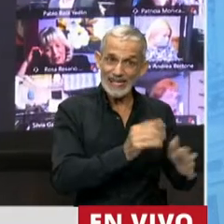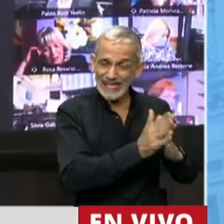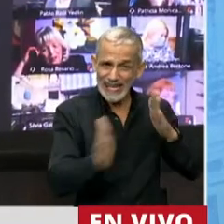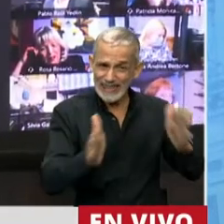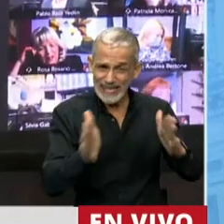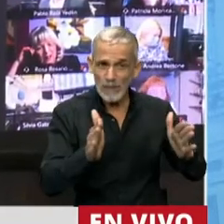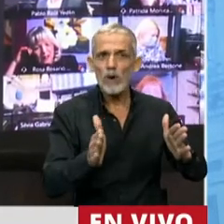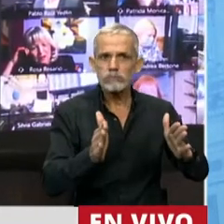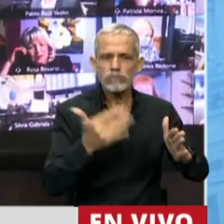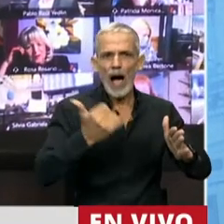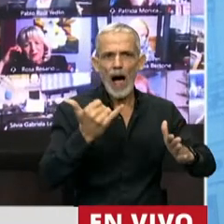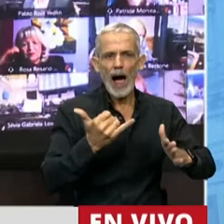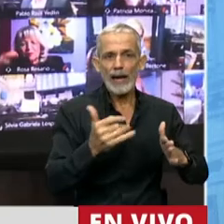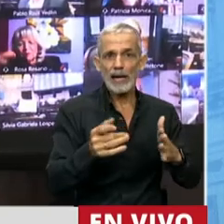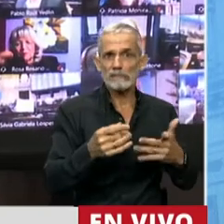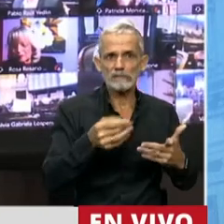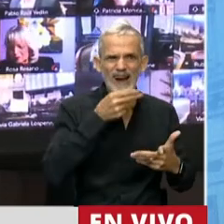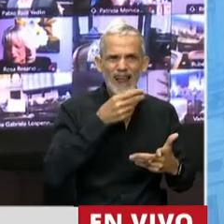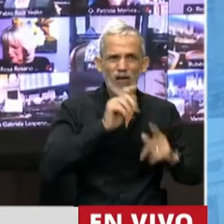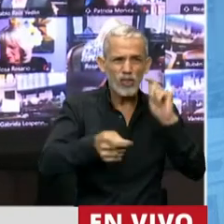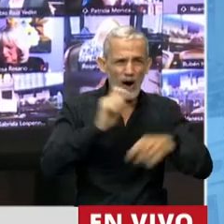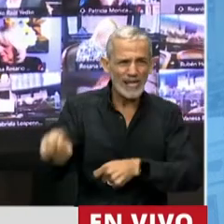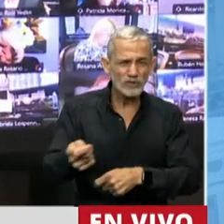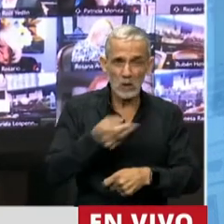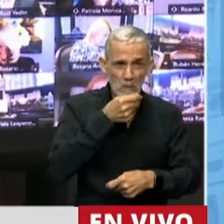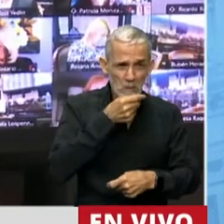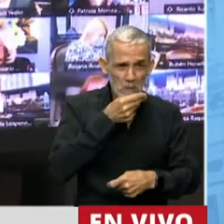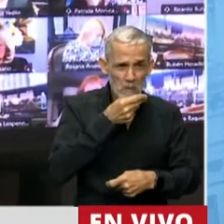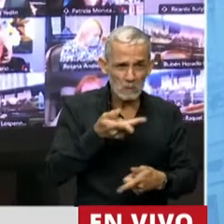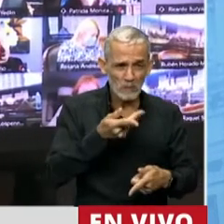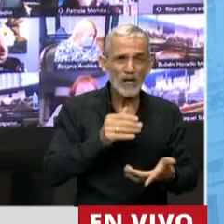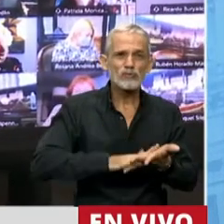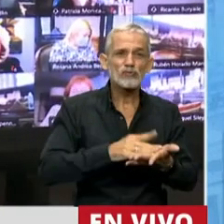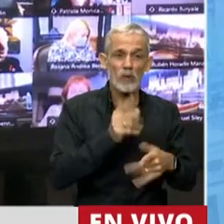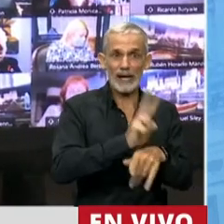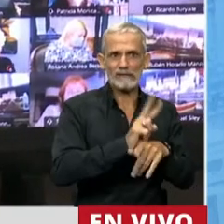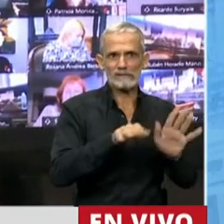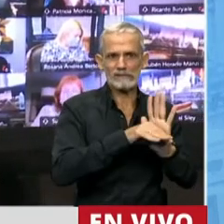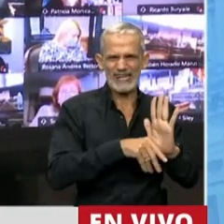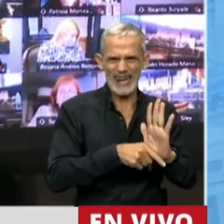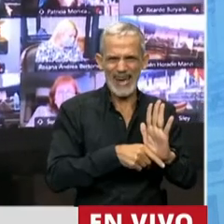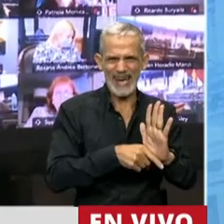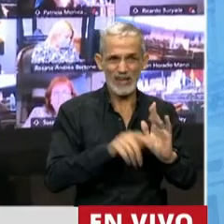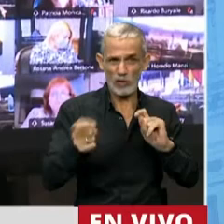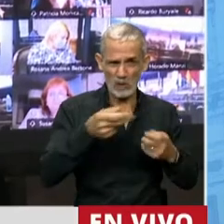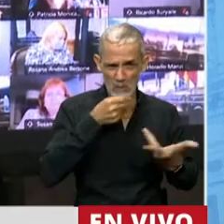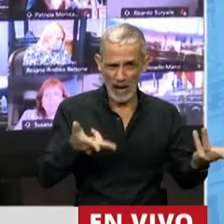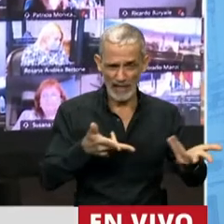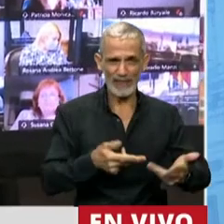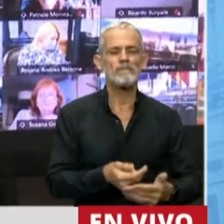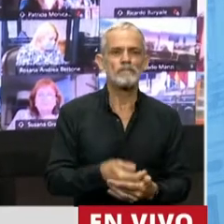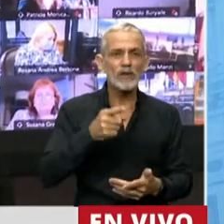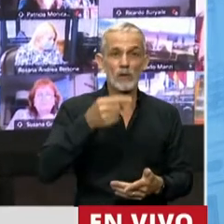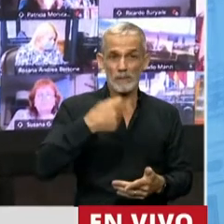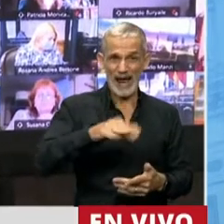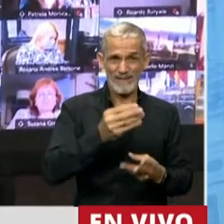es prácticamente nula las donaciones que se hicieron bajo el amparo de esta norma. Y